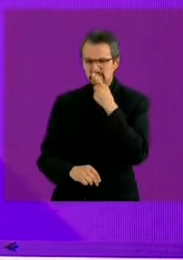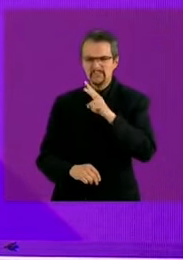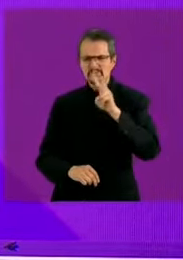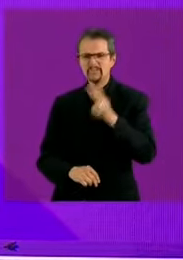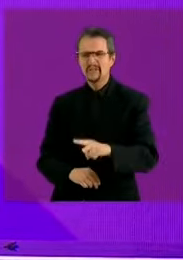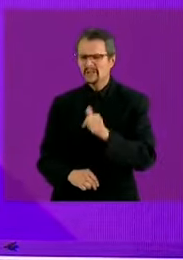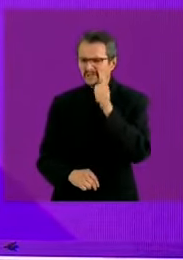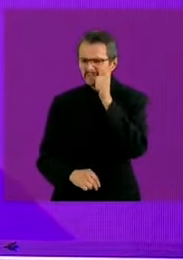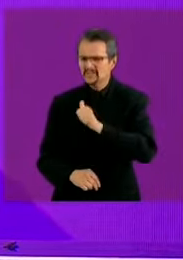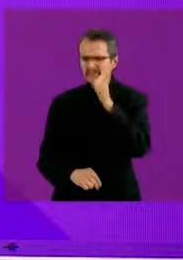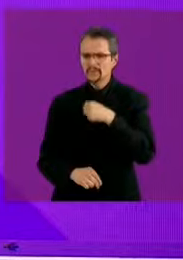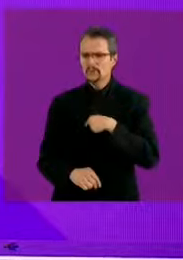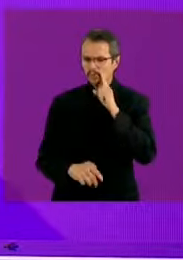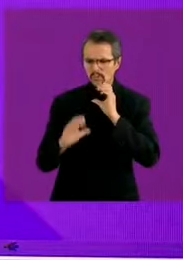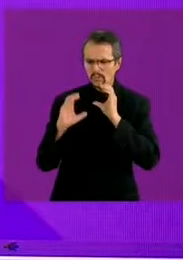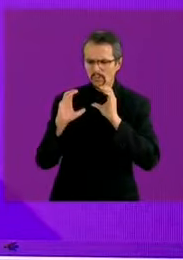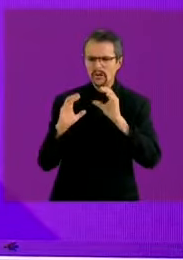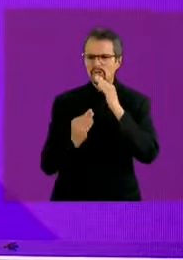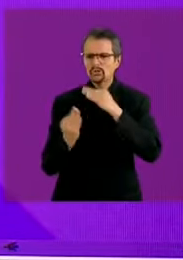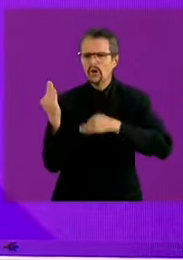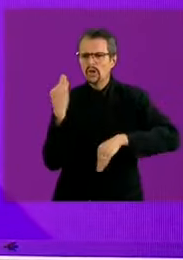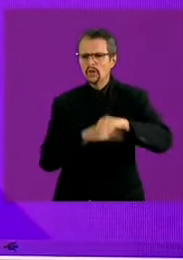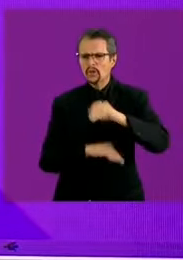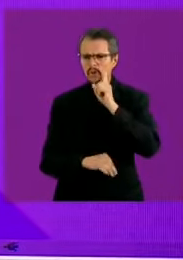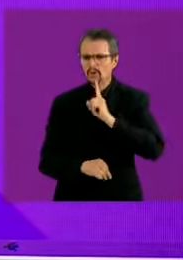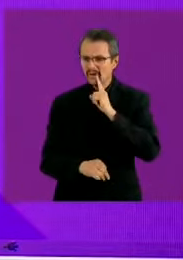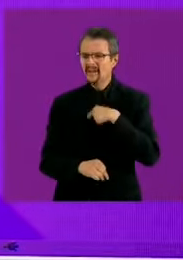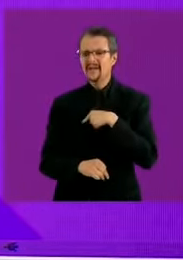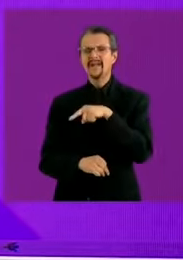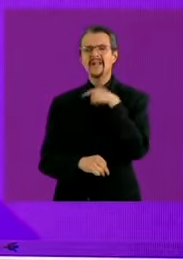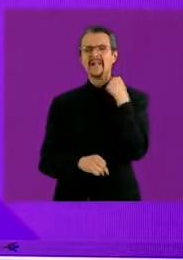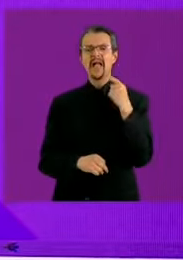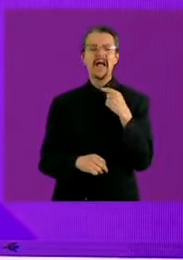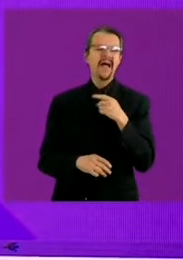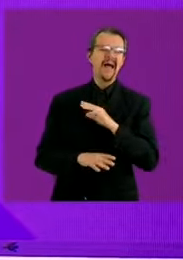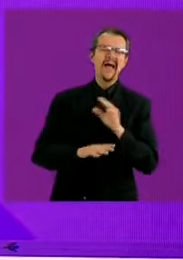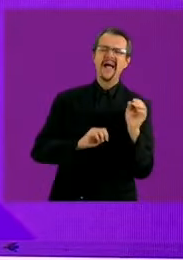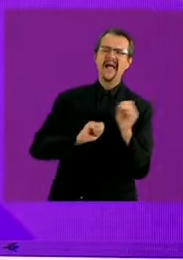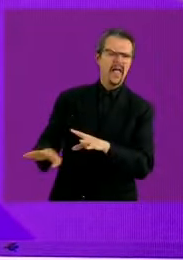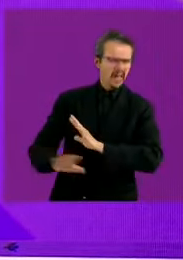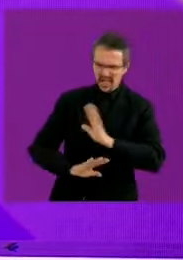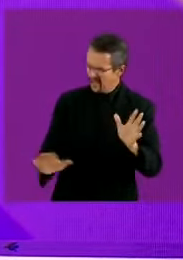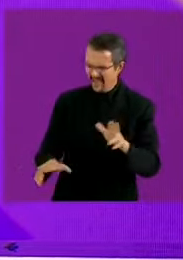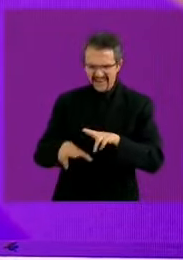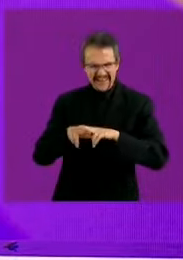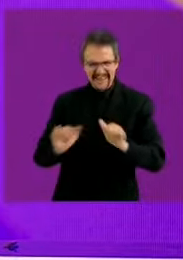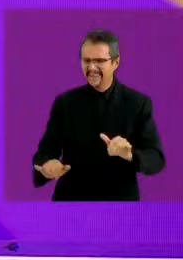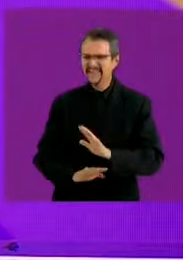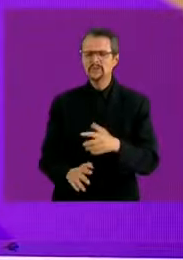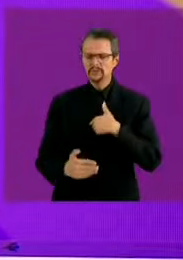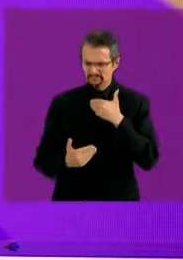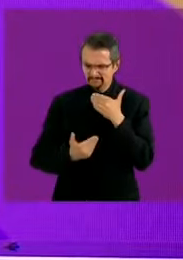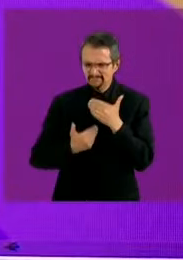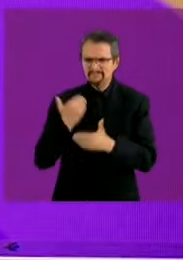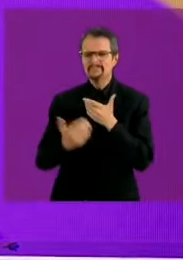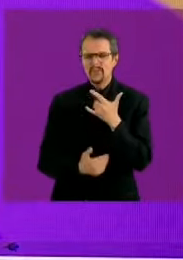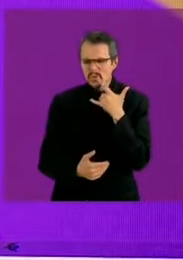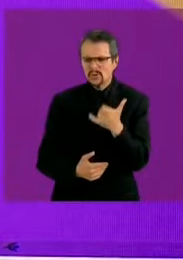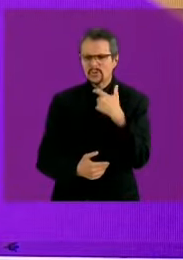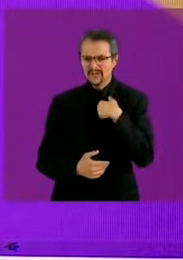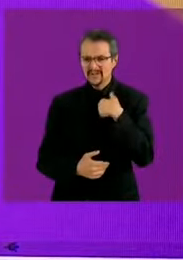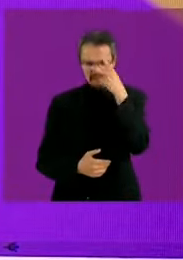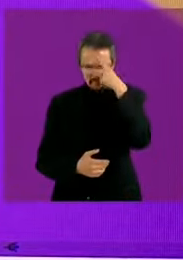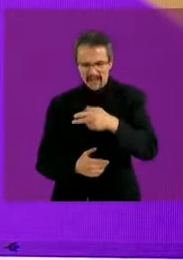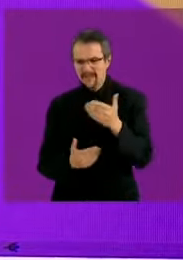protectora que nunca se vence que ante nada y ante nadie quiero que hagamos un México próspero